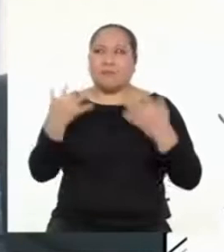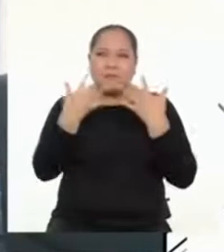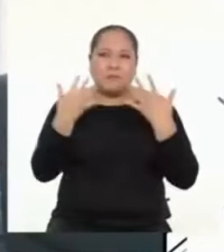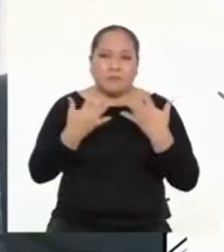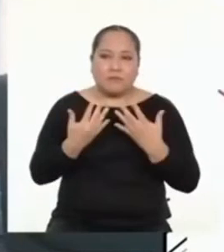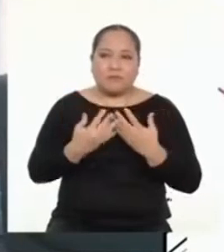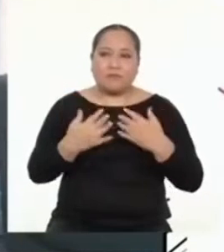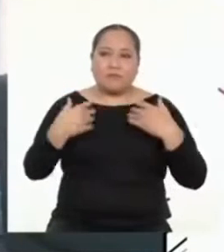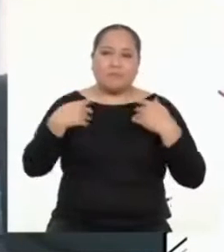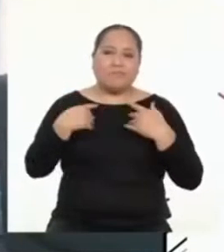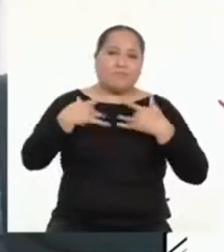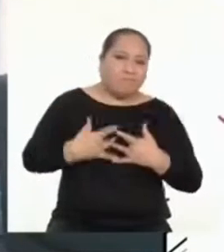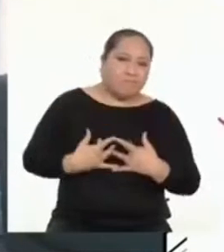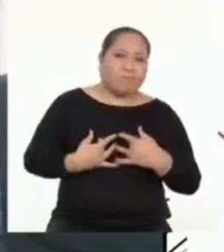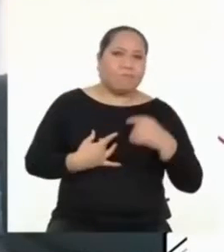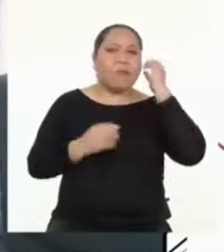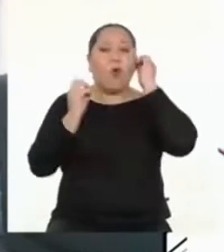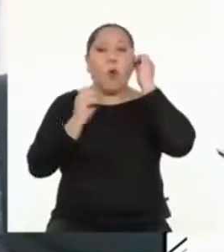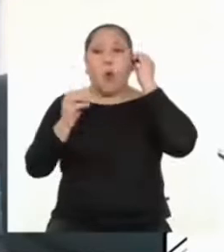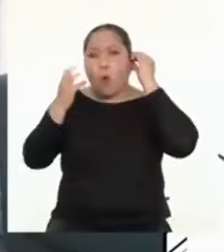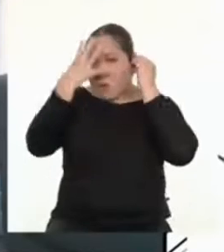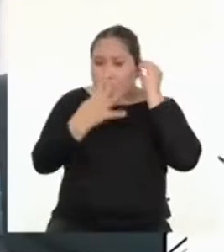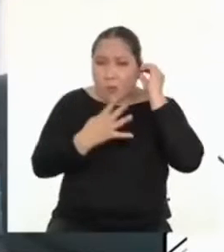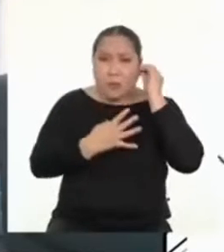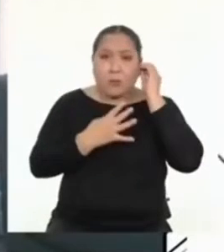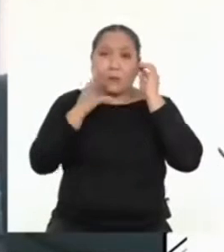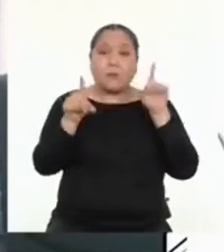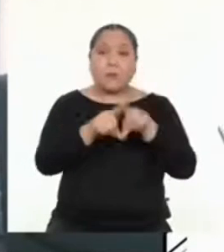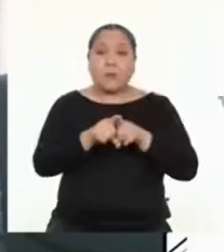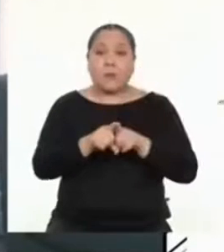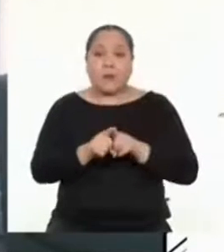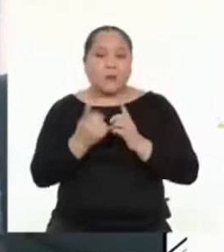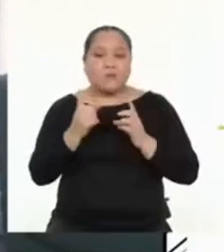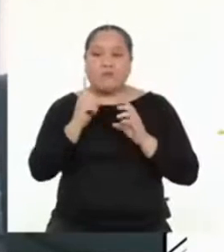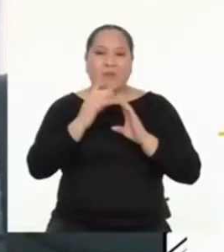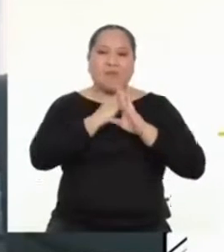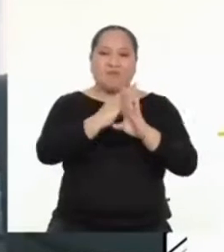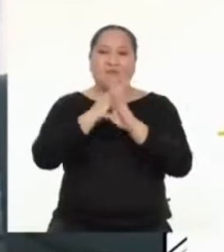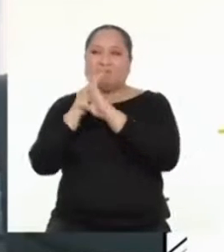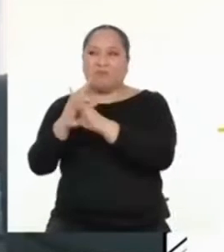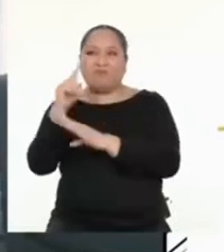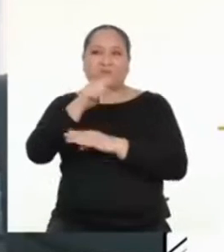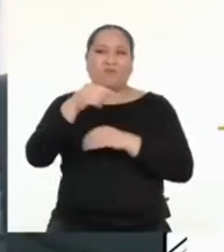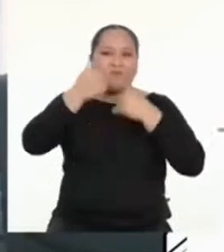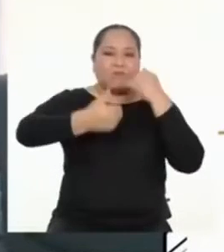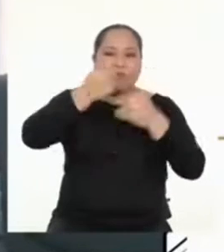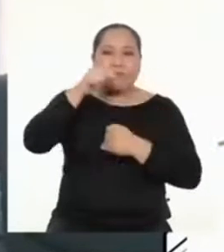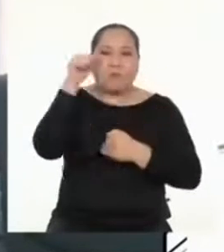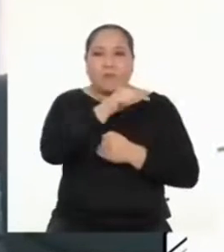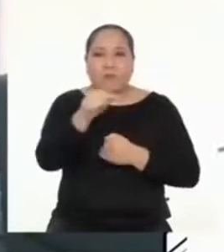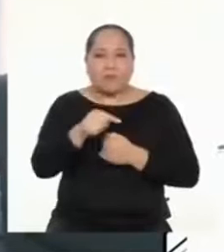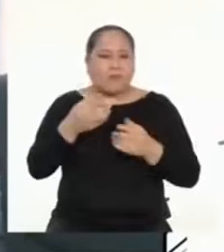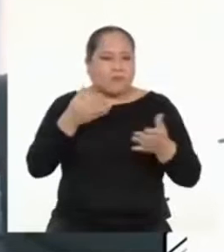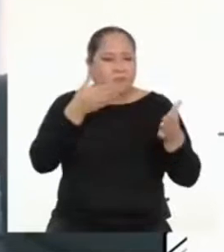miedo, la tristeza o el enojo incluso, se bloquean estos procesos cognitivos y esto